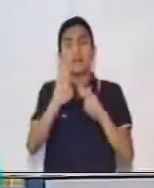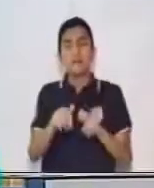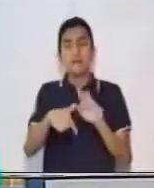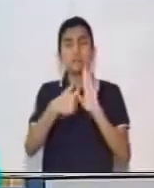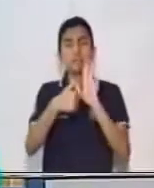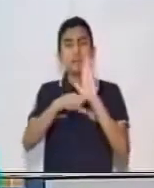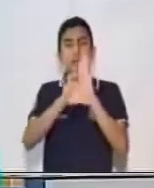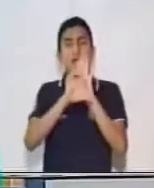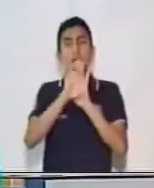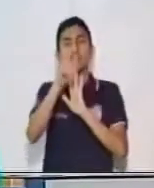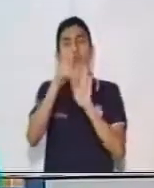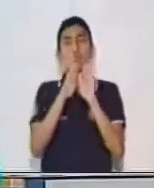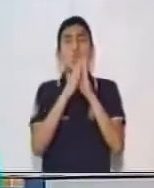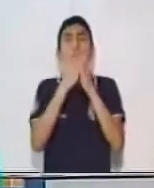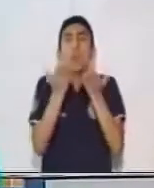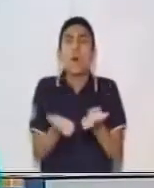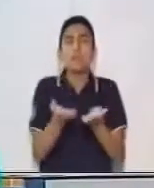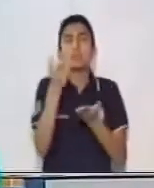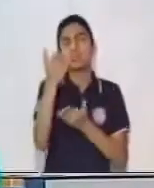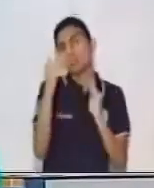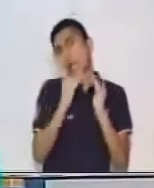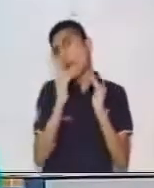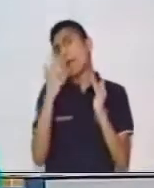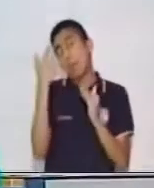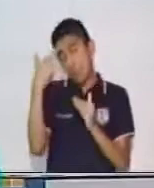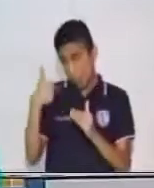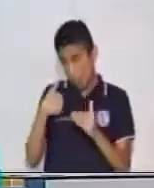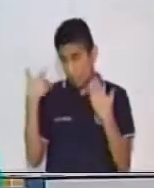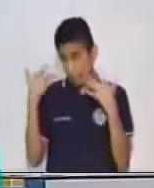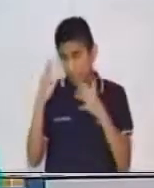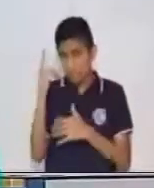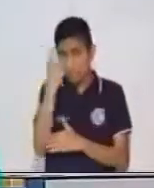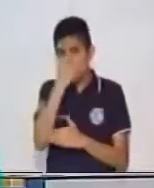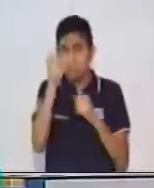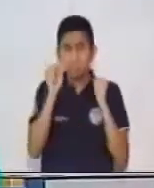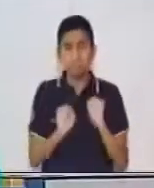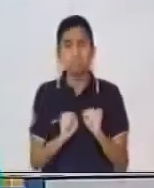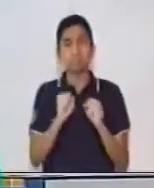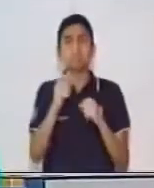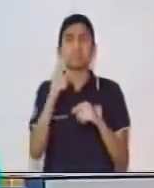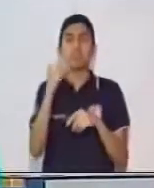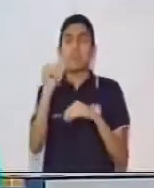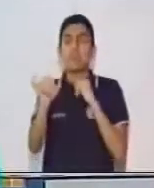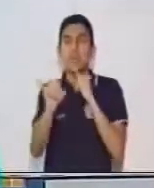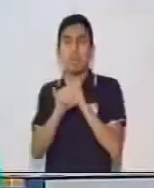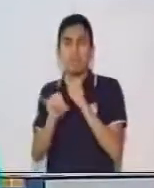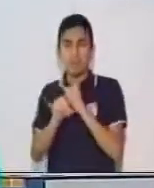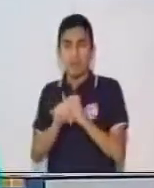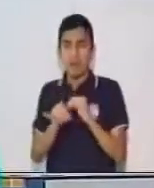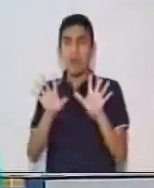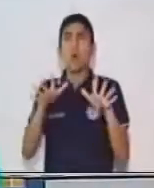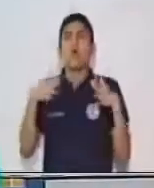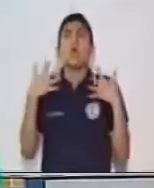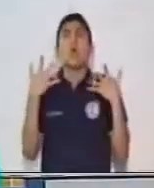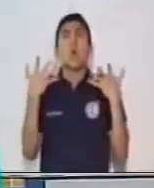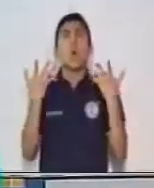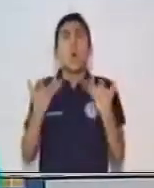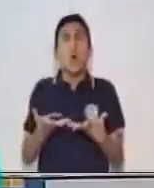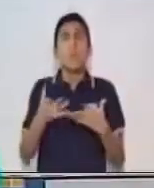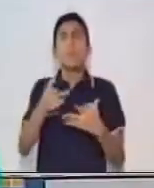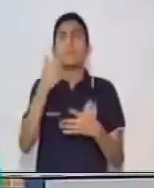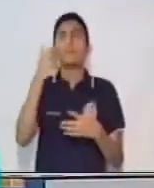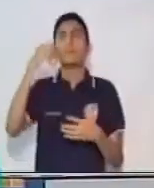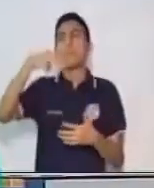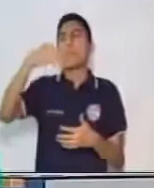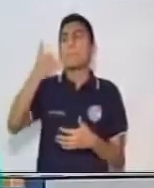ejemplos en su cuaderno y en casa, para mí sería muy importante para que nosotros podamos identificar cómo son la